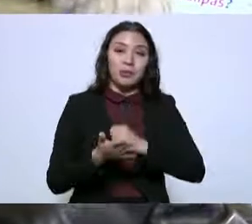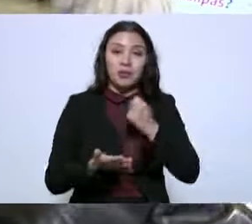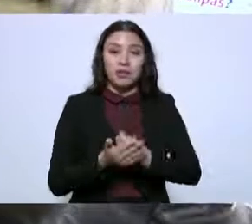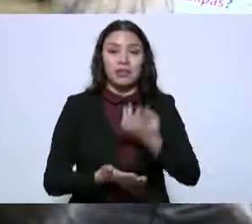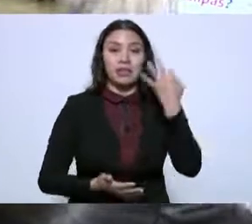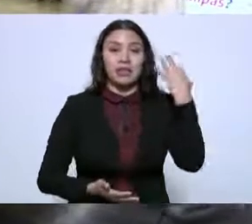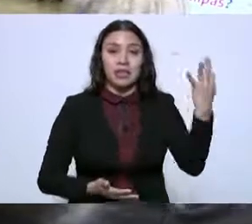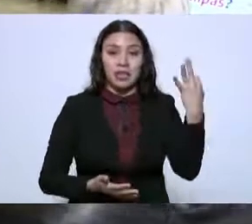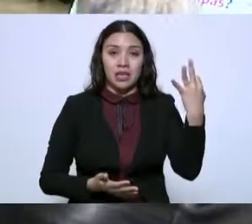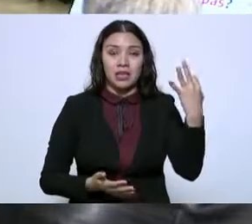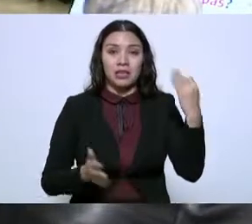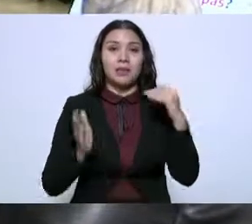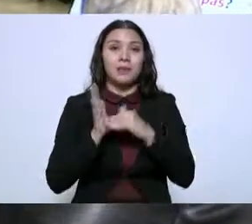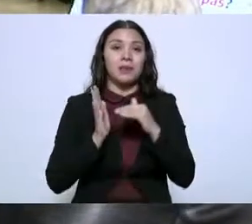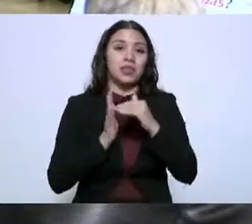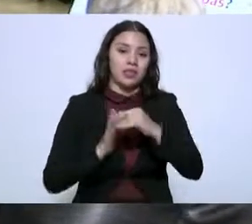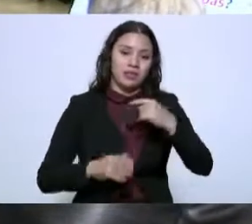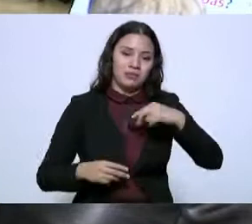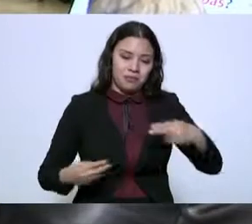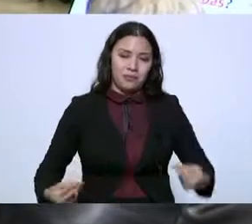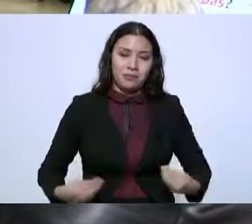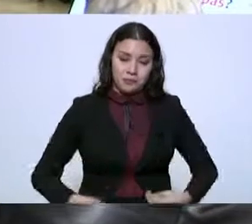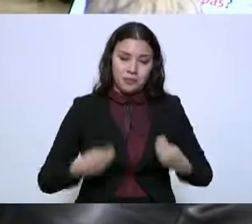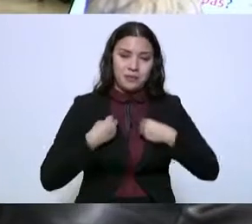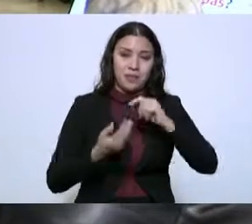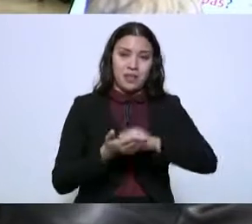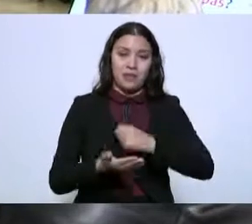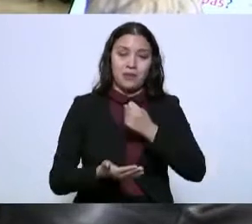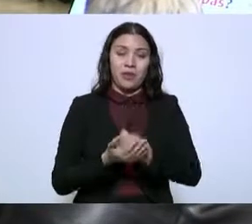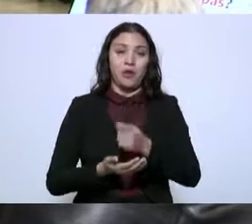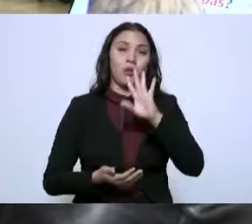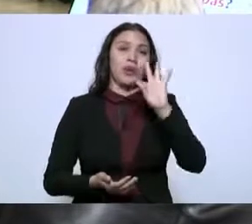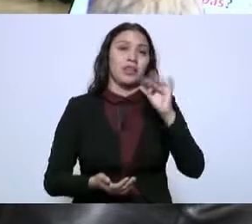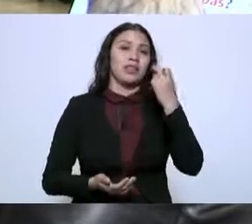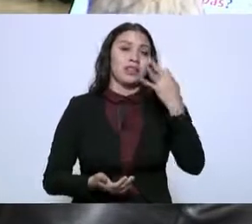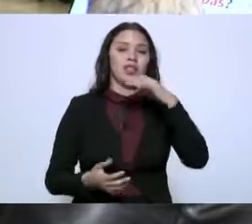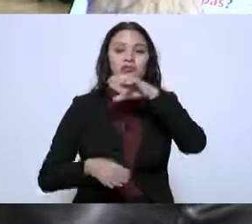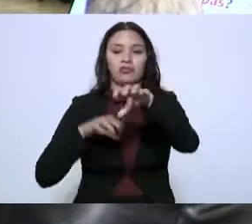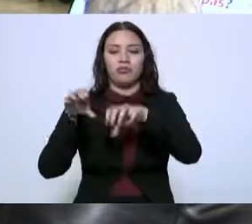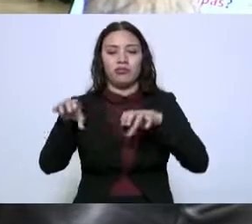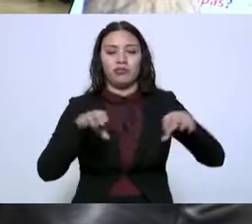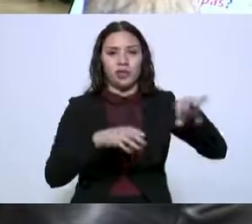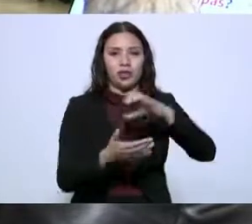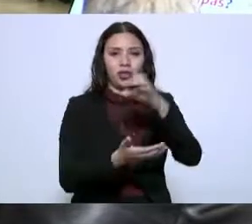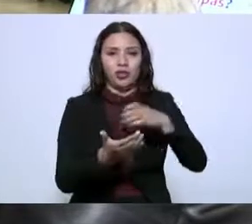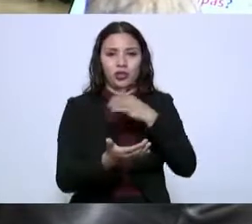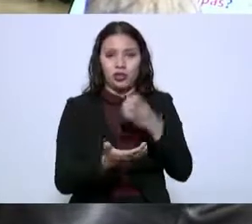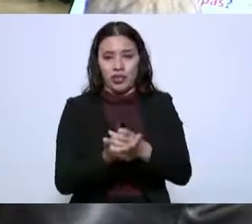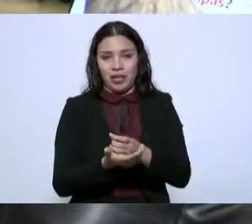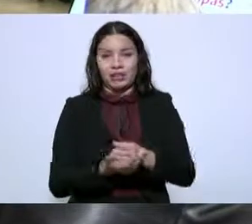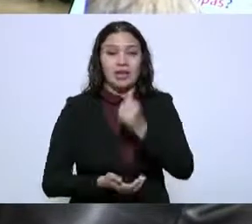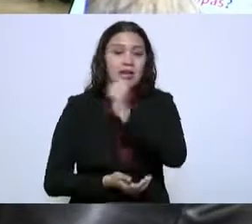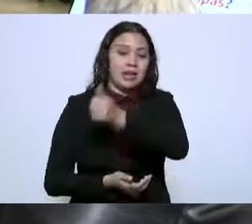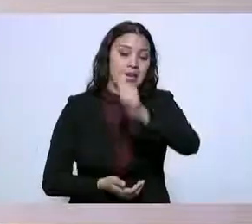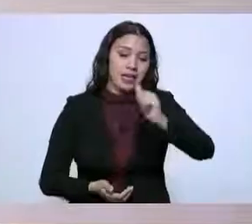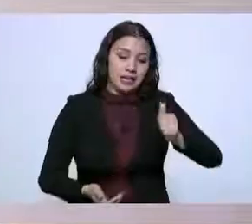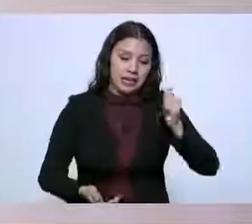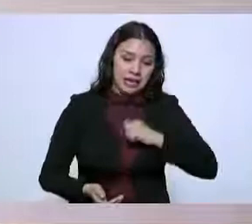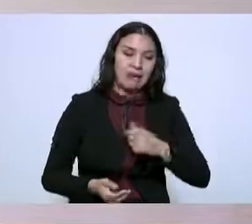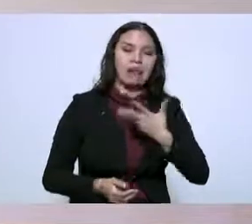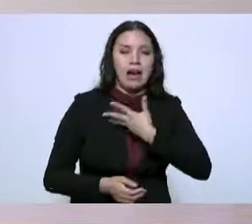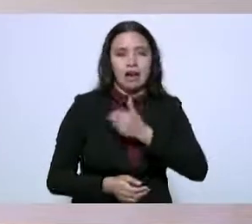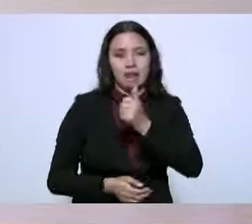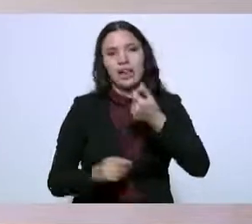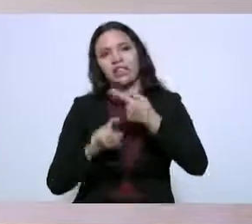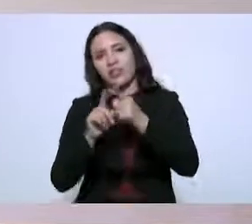y medio de mexicanos, los tamaulipecos, cuarenta y tres municipios y seis regiones, que cada una tiene su densidad